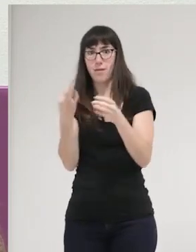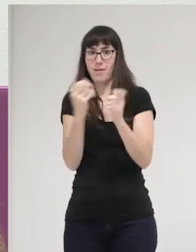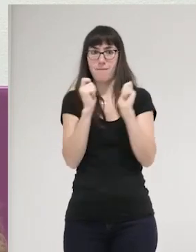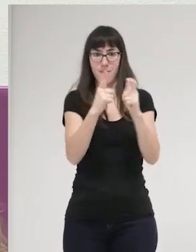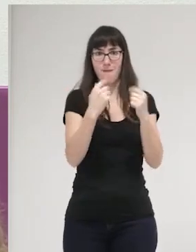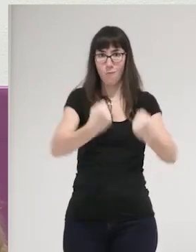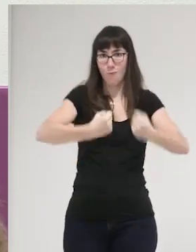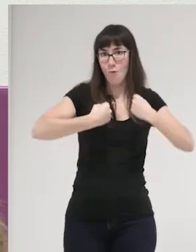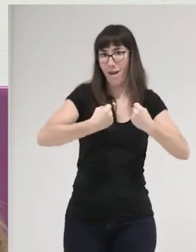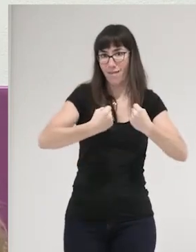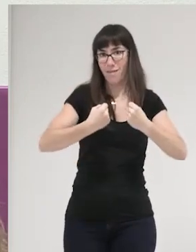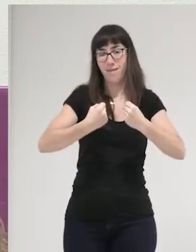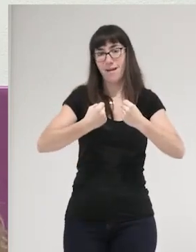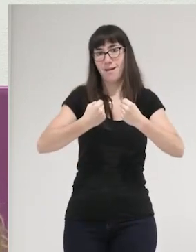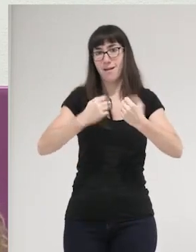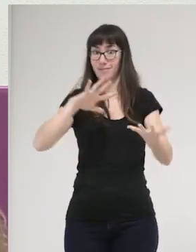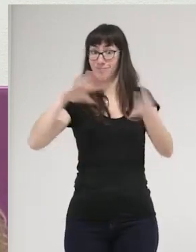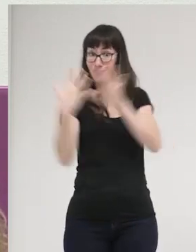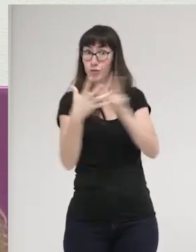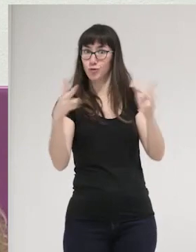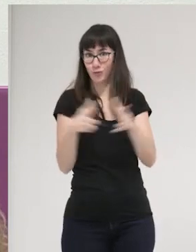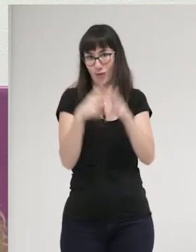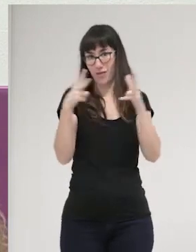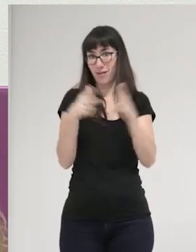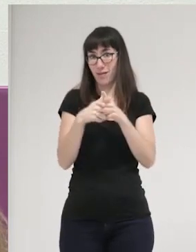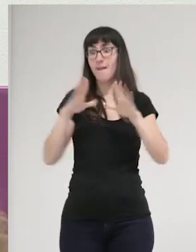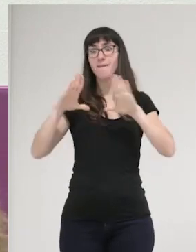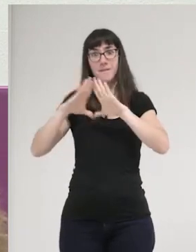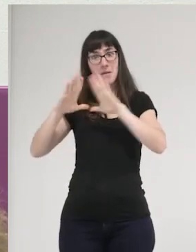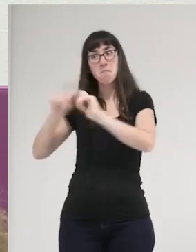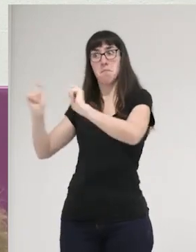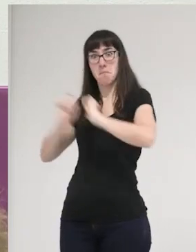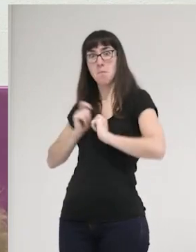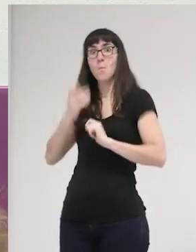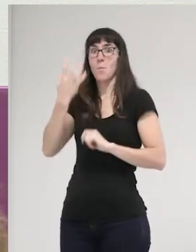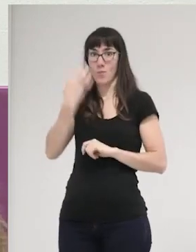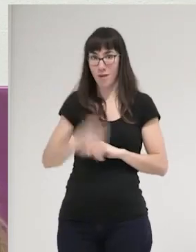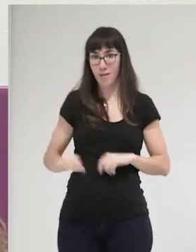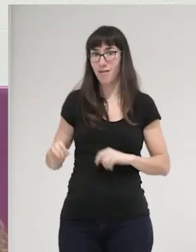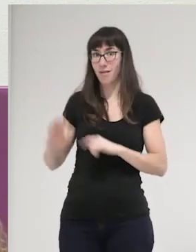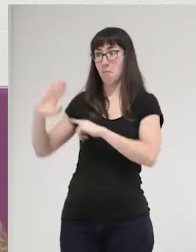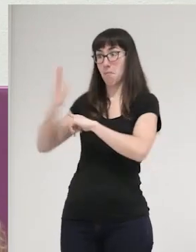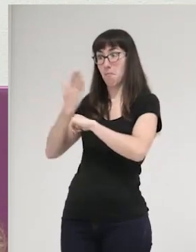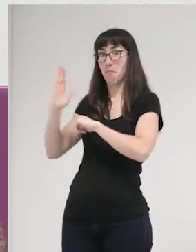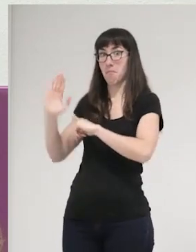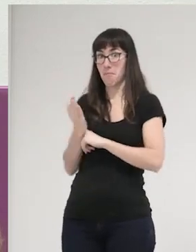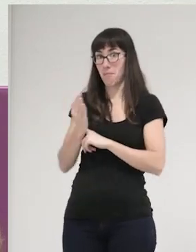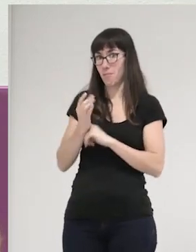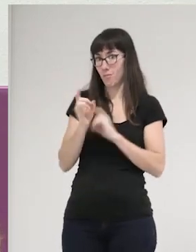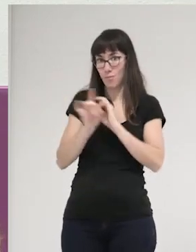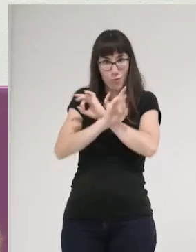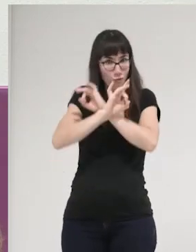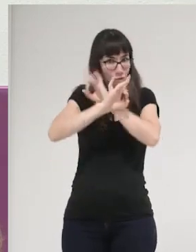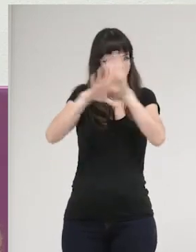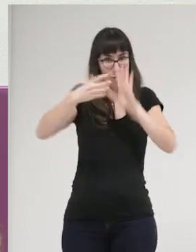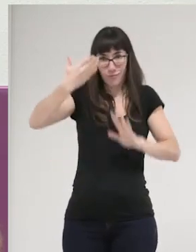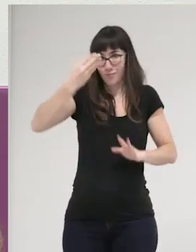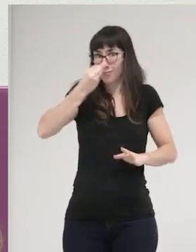de estas lógicas de transformación social que el feminismo nos puede aportar de forma brillante